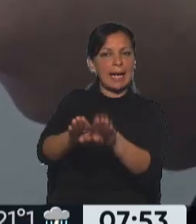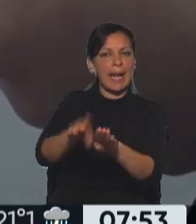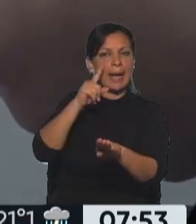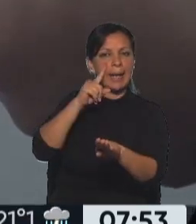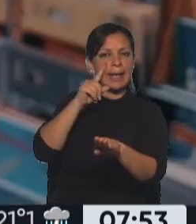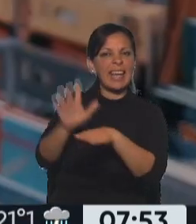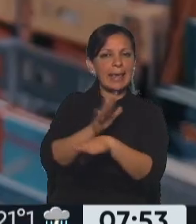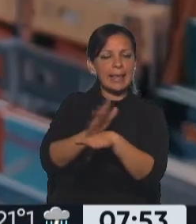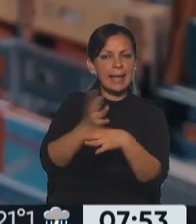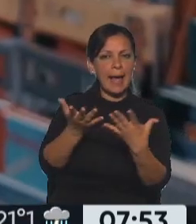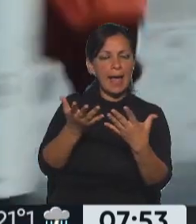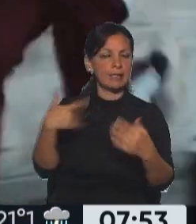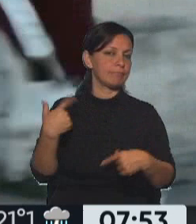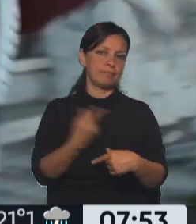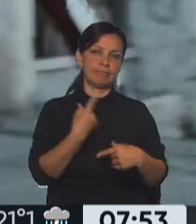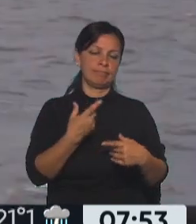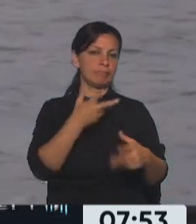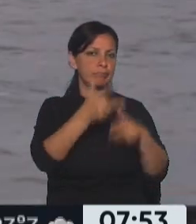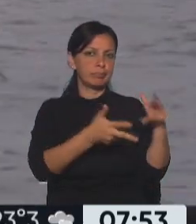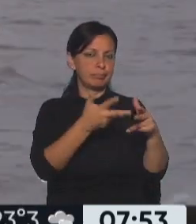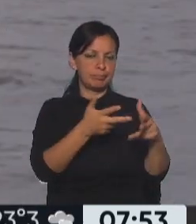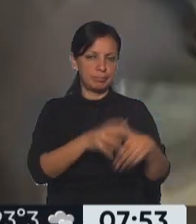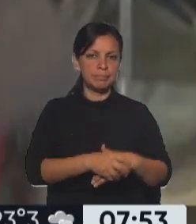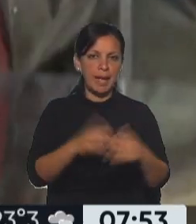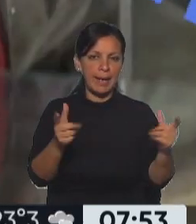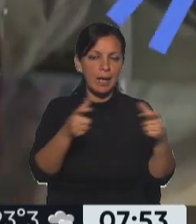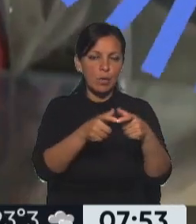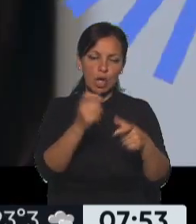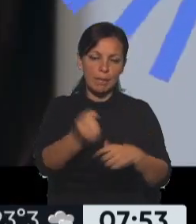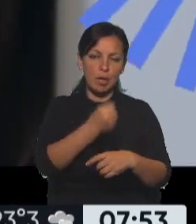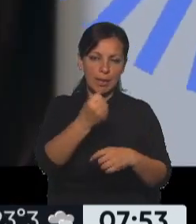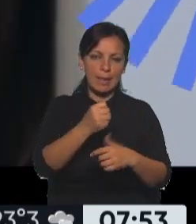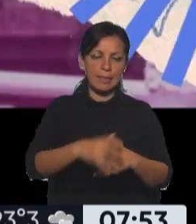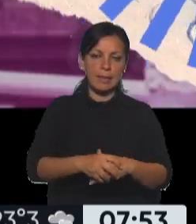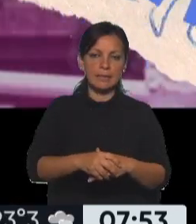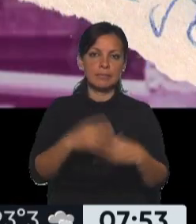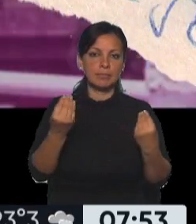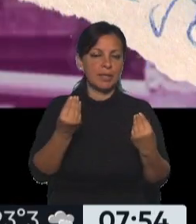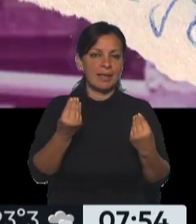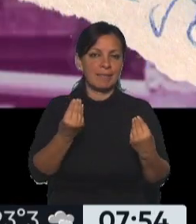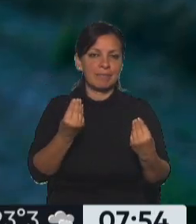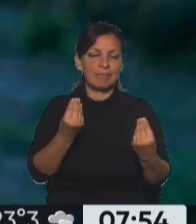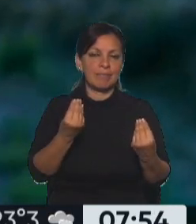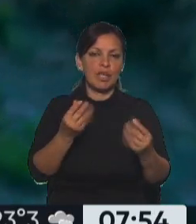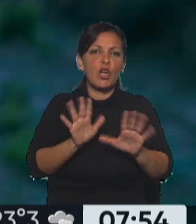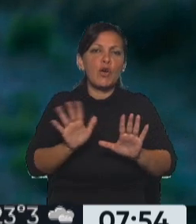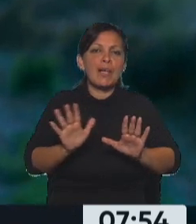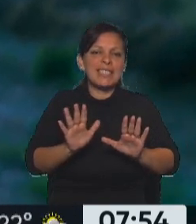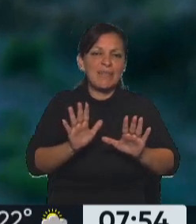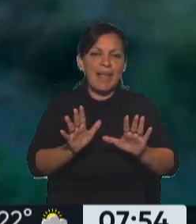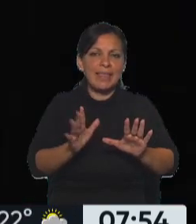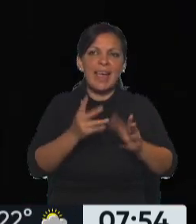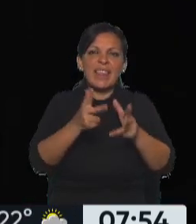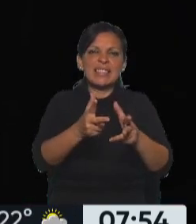ser en el marco de la apertura del festival. Súper importante reunión porque no podemos, no hace falta destacar todo lo